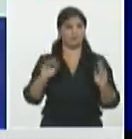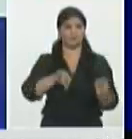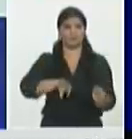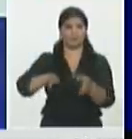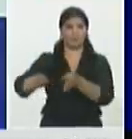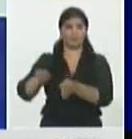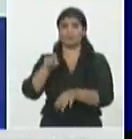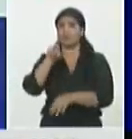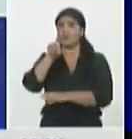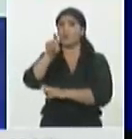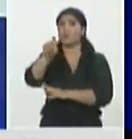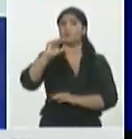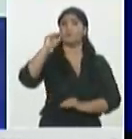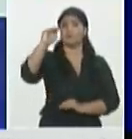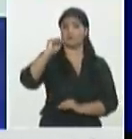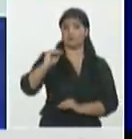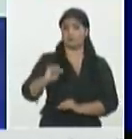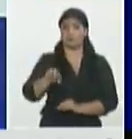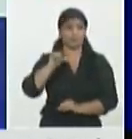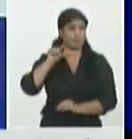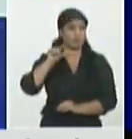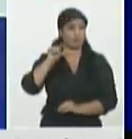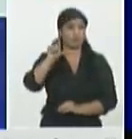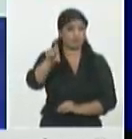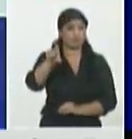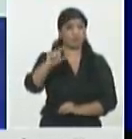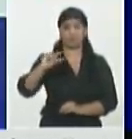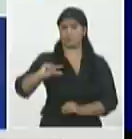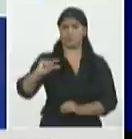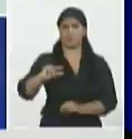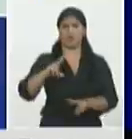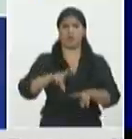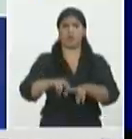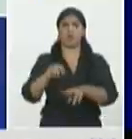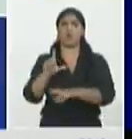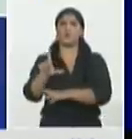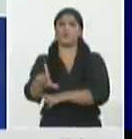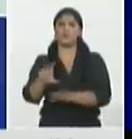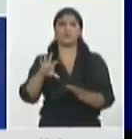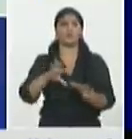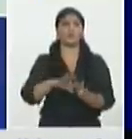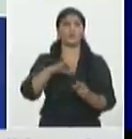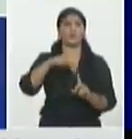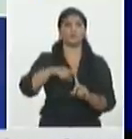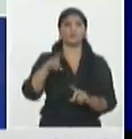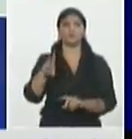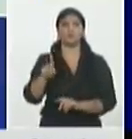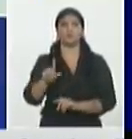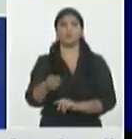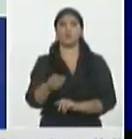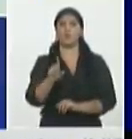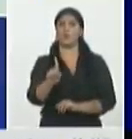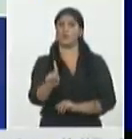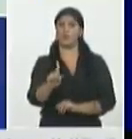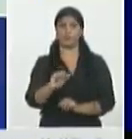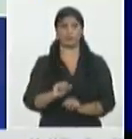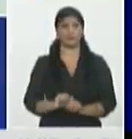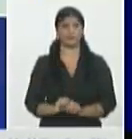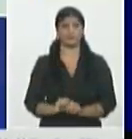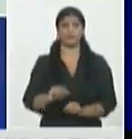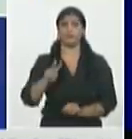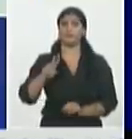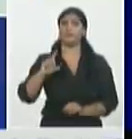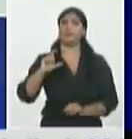Holguín 37,4 Guantánamo 31,1 Villaclara